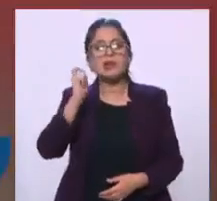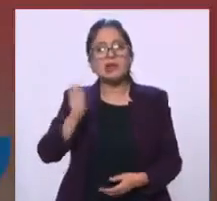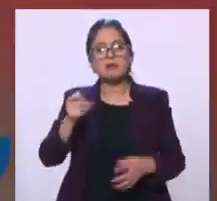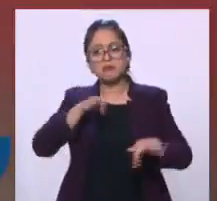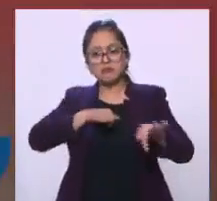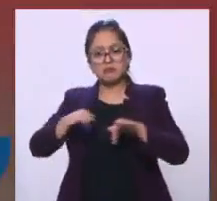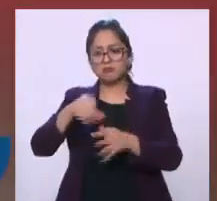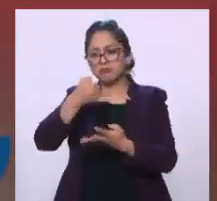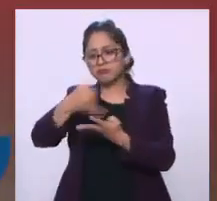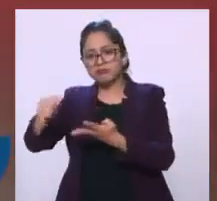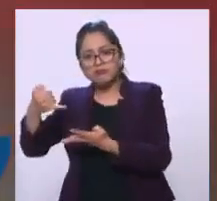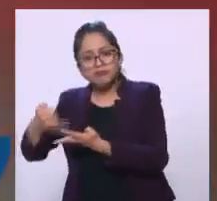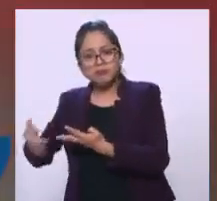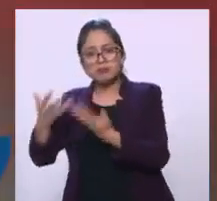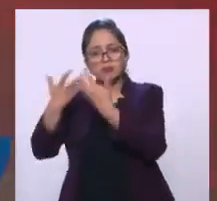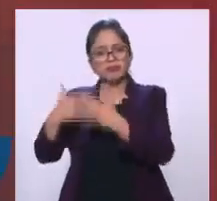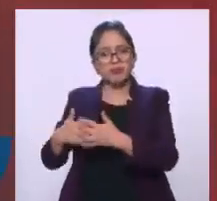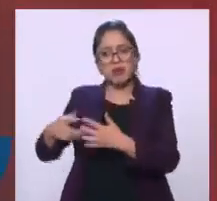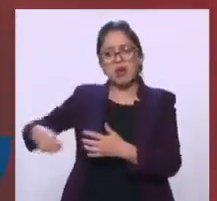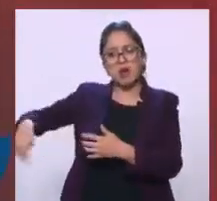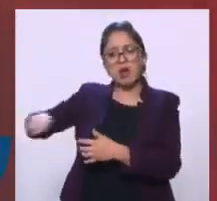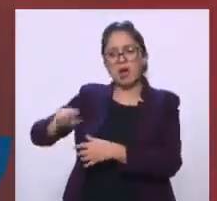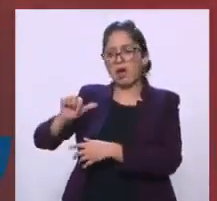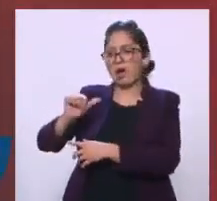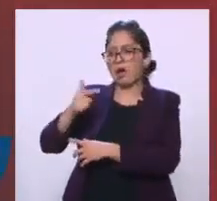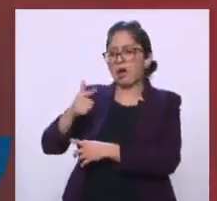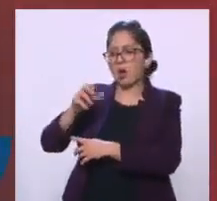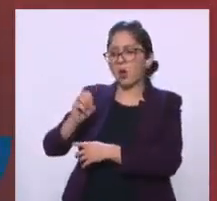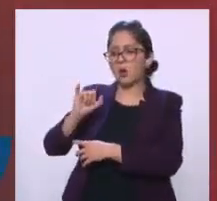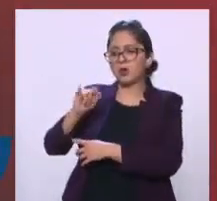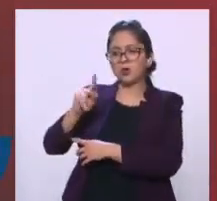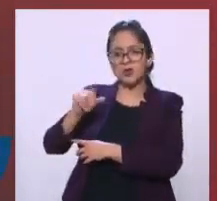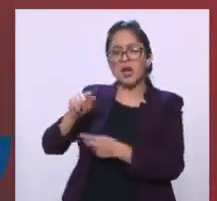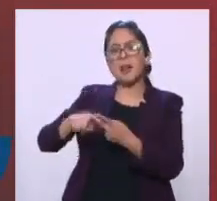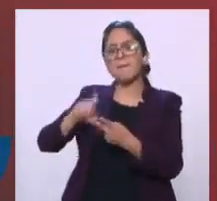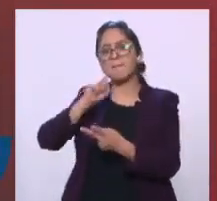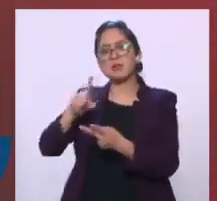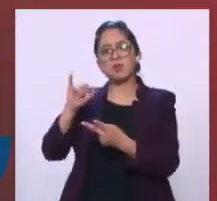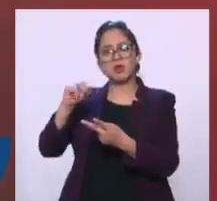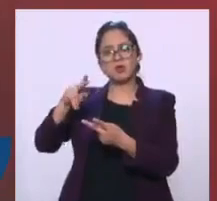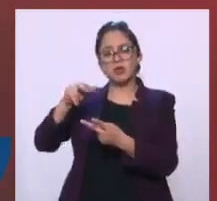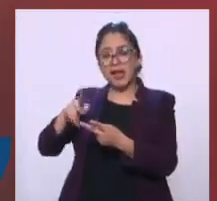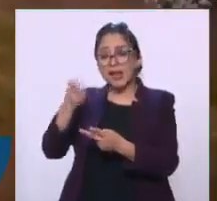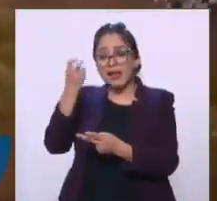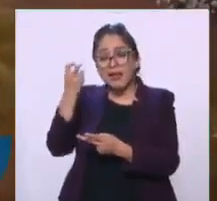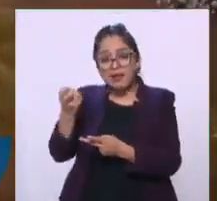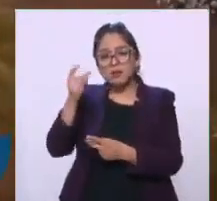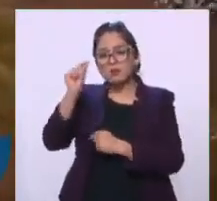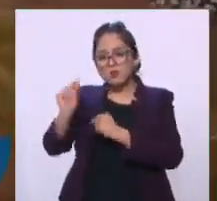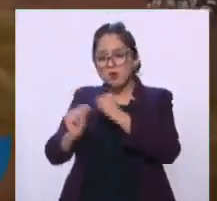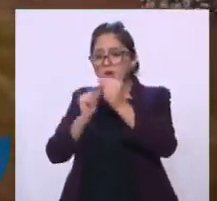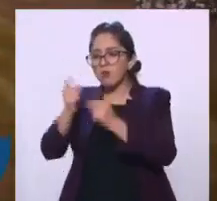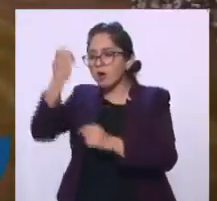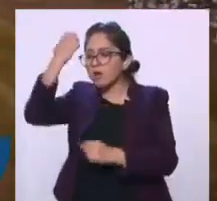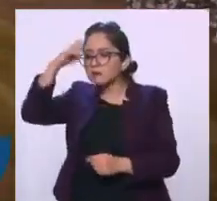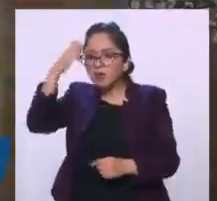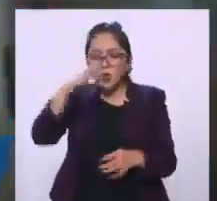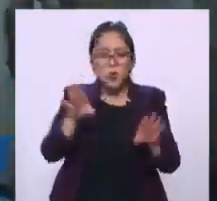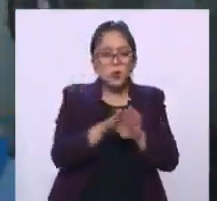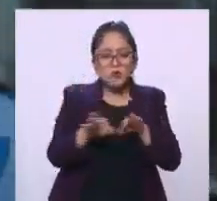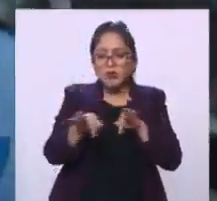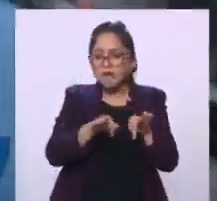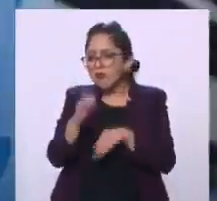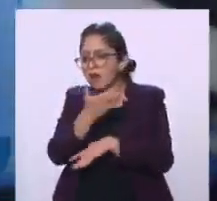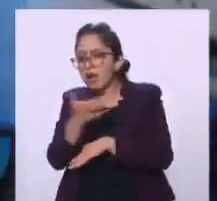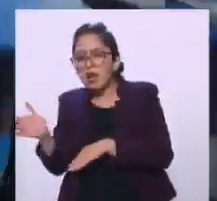agricultura industrial, que tiene un modelo agroindustrial o industrial. Y en esta parte es las experiencias agroecológicas aquí